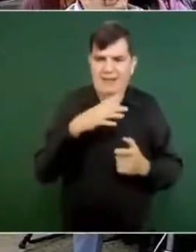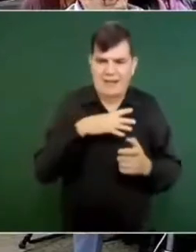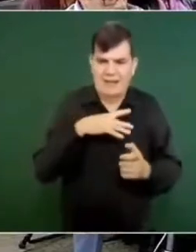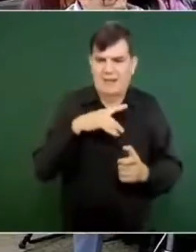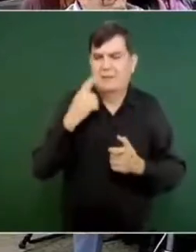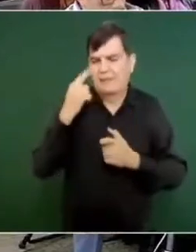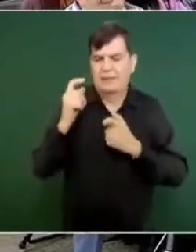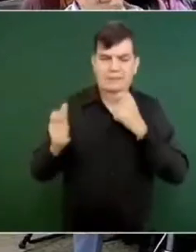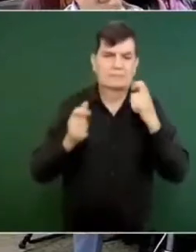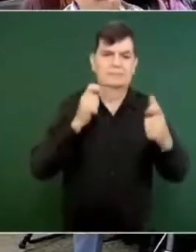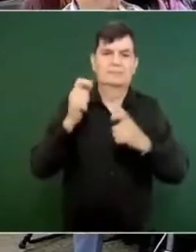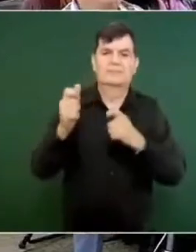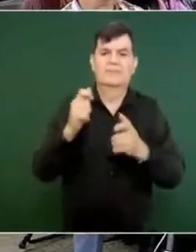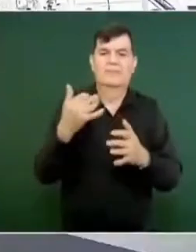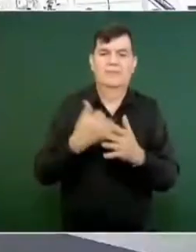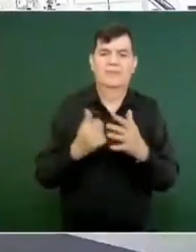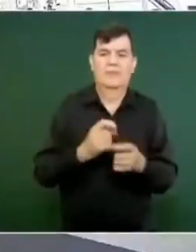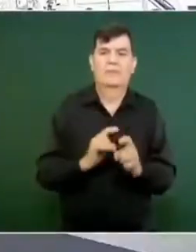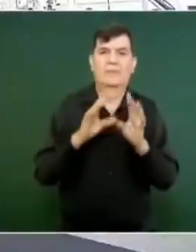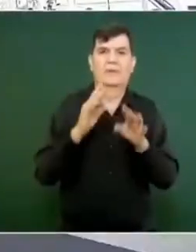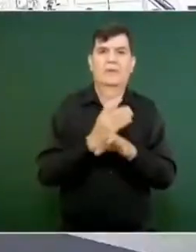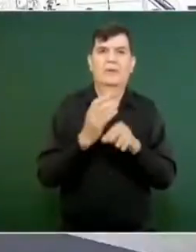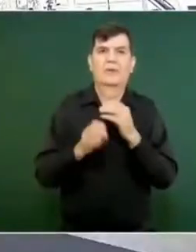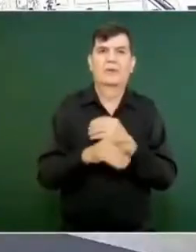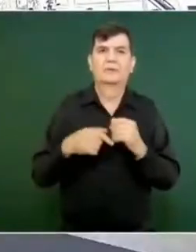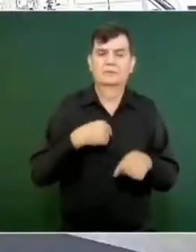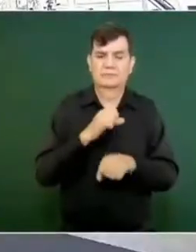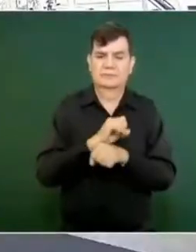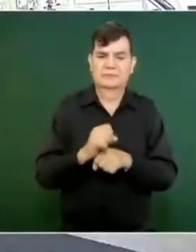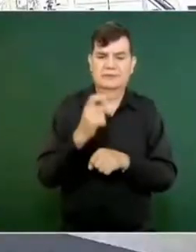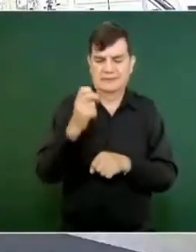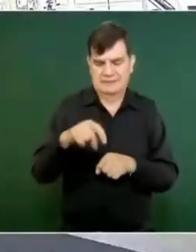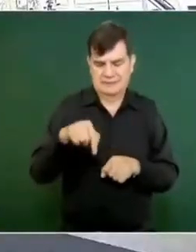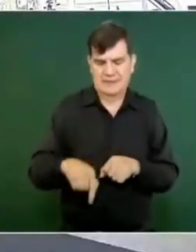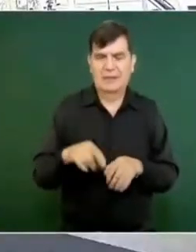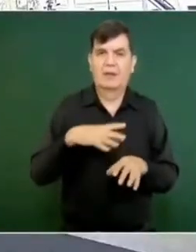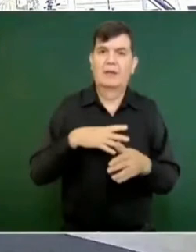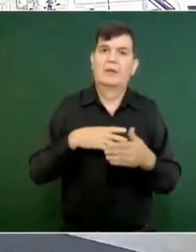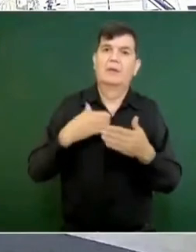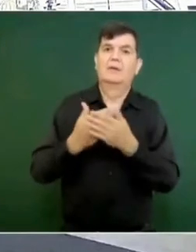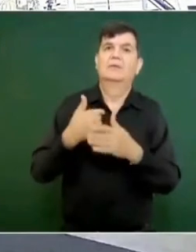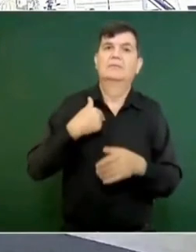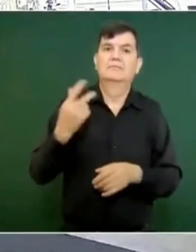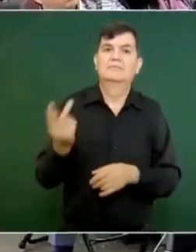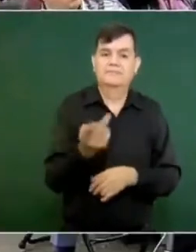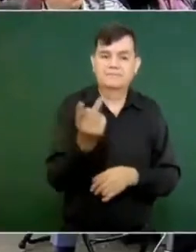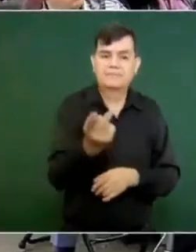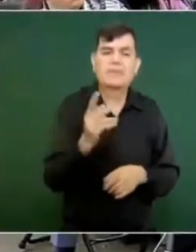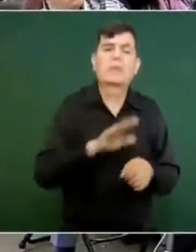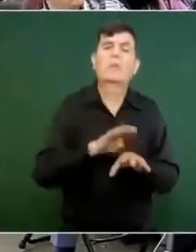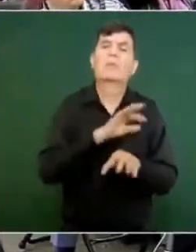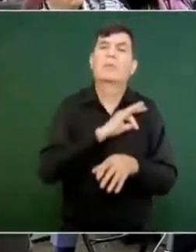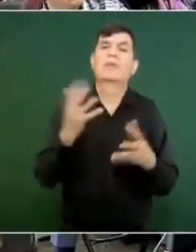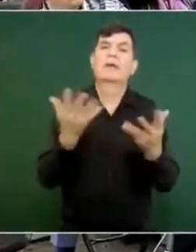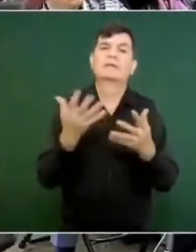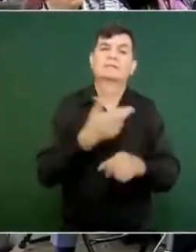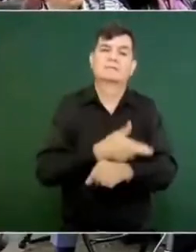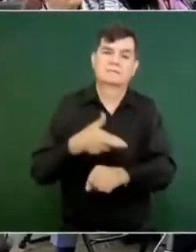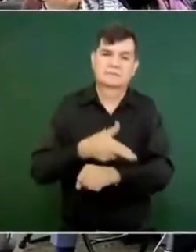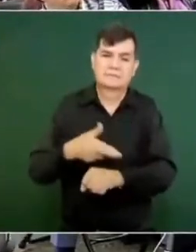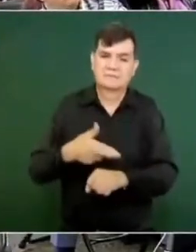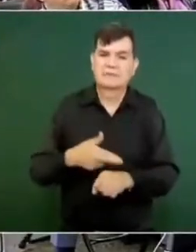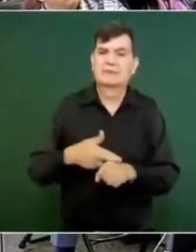destinar porque no son cualquier tipo de cantidad. Y en esta federalización, presidente, le pregunto qué se puede hacer al respecto. Ah,